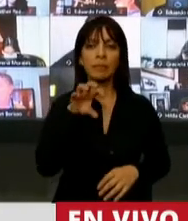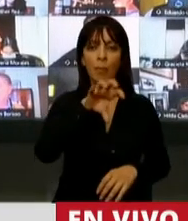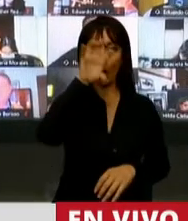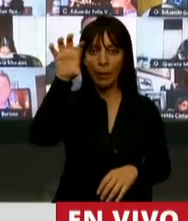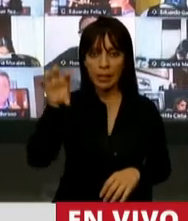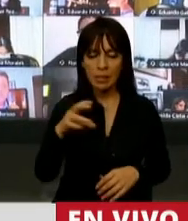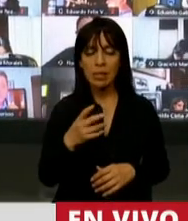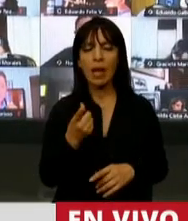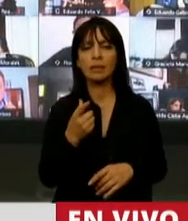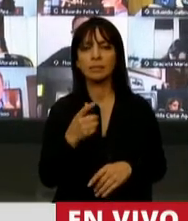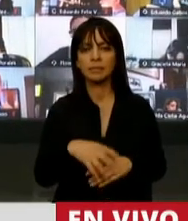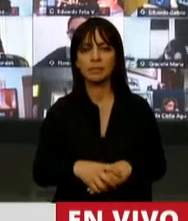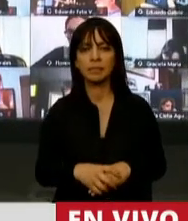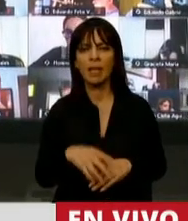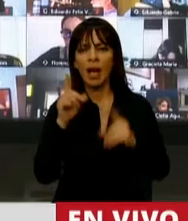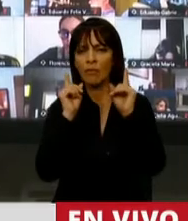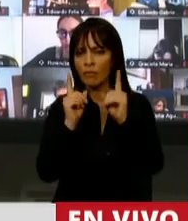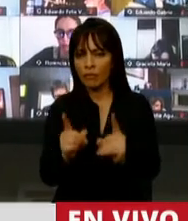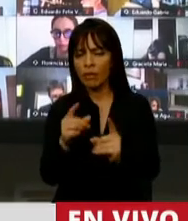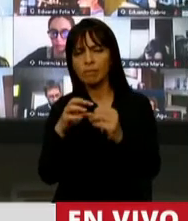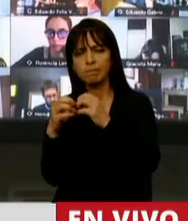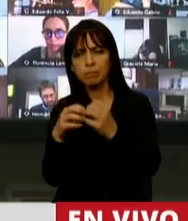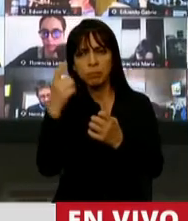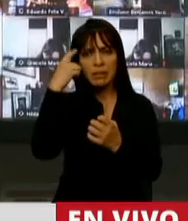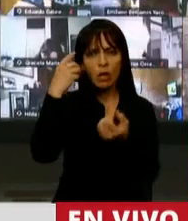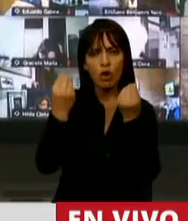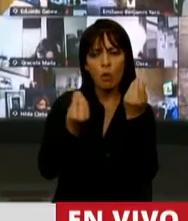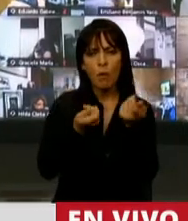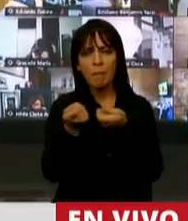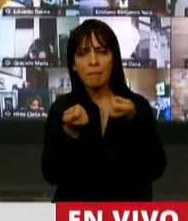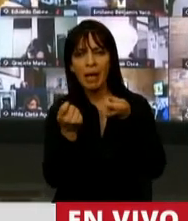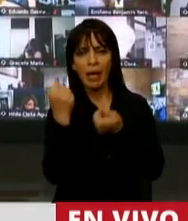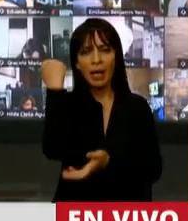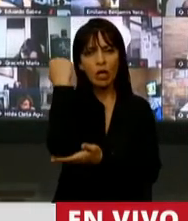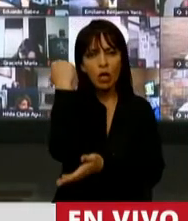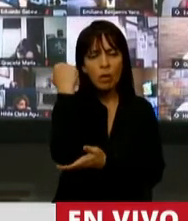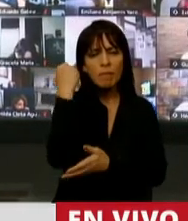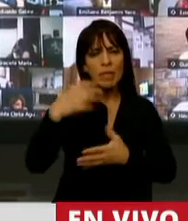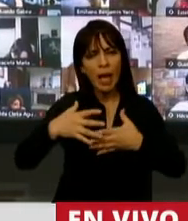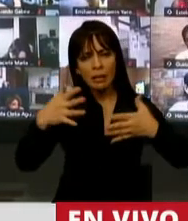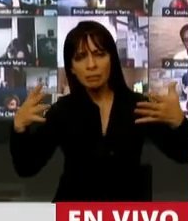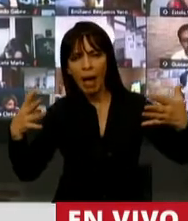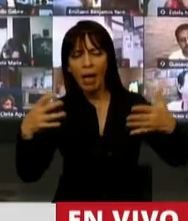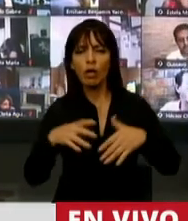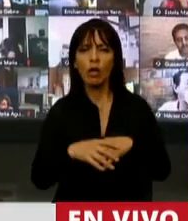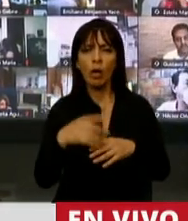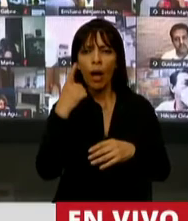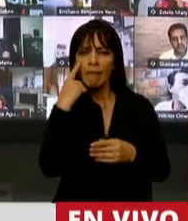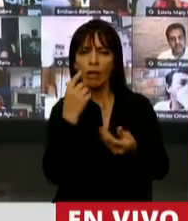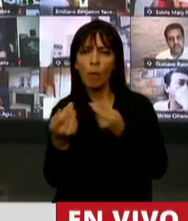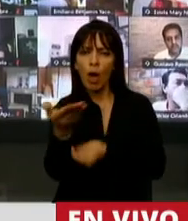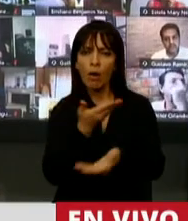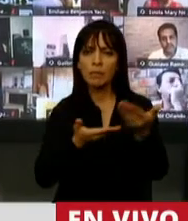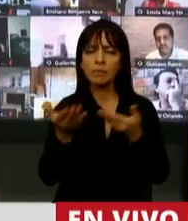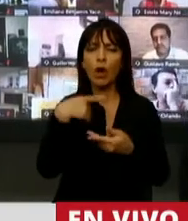debatiéndonos nuestras economías magras enfrentadas con países vecinos